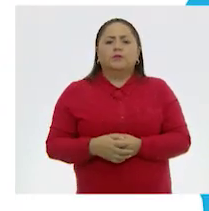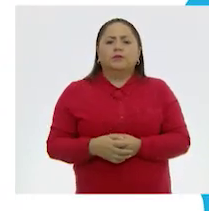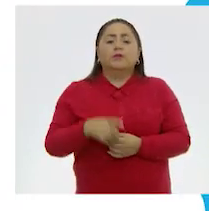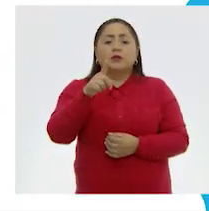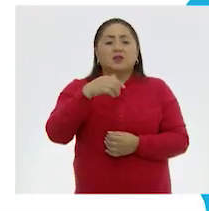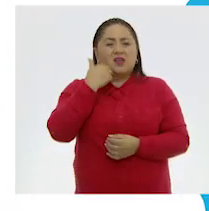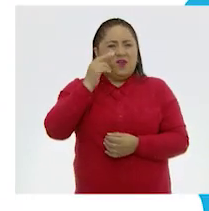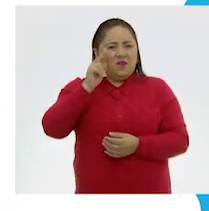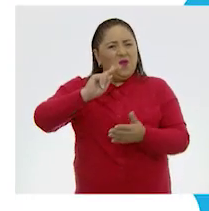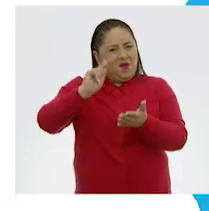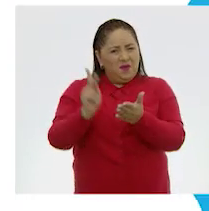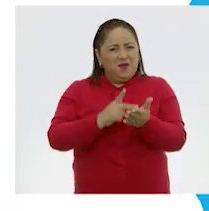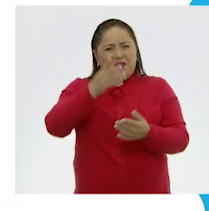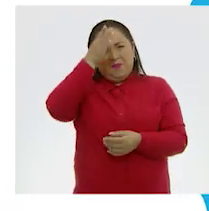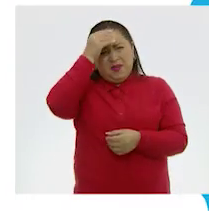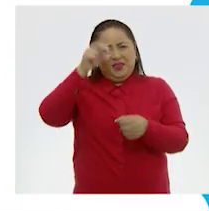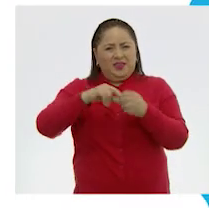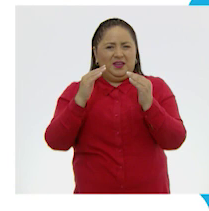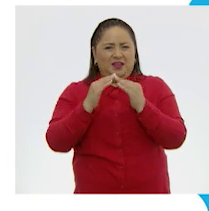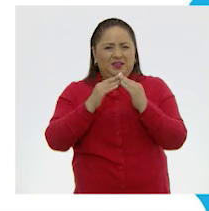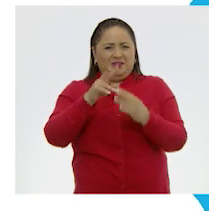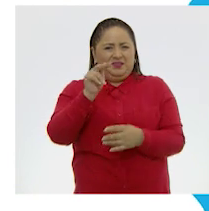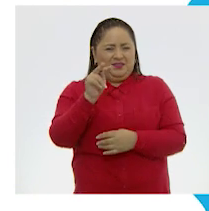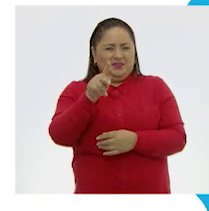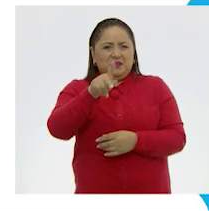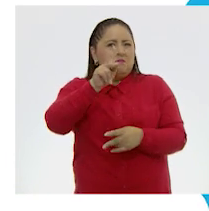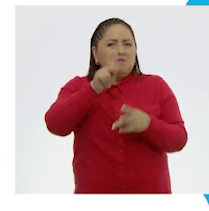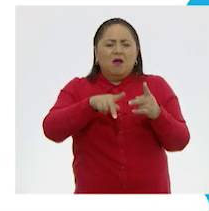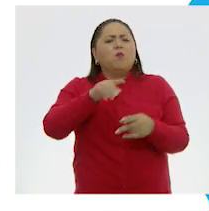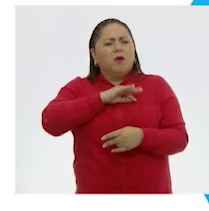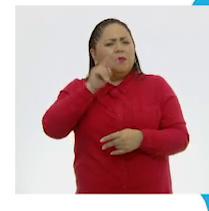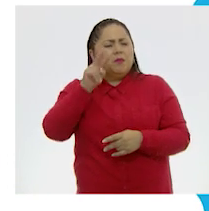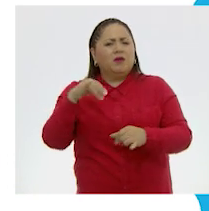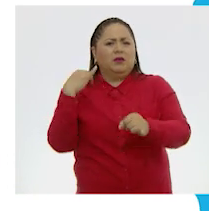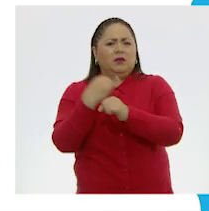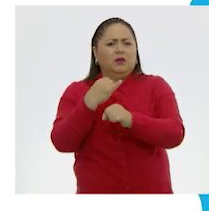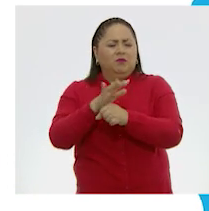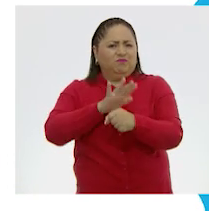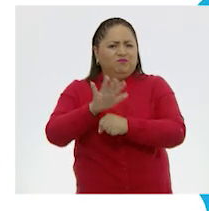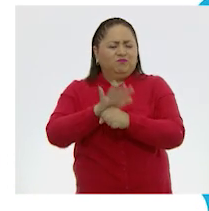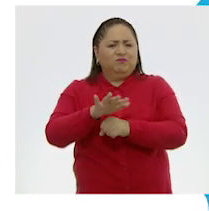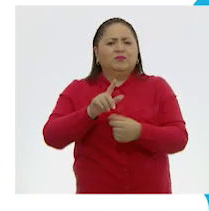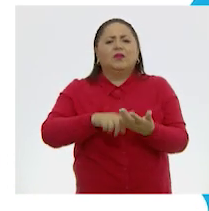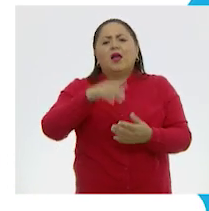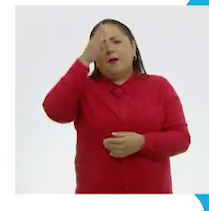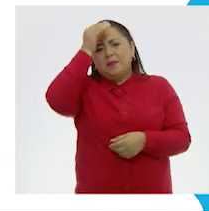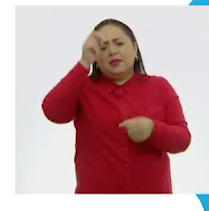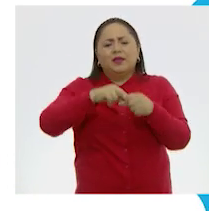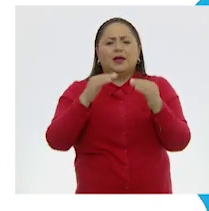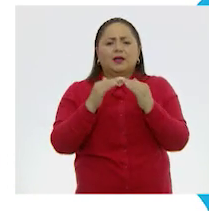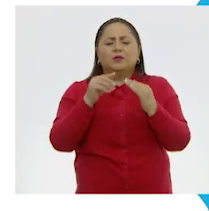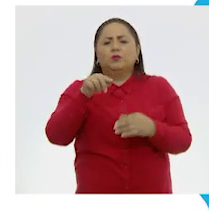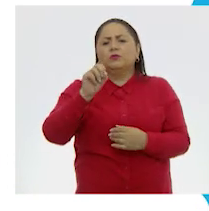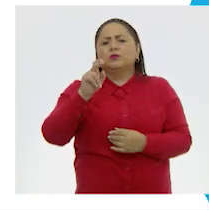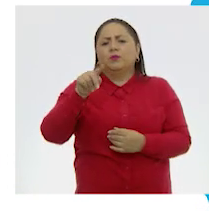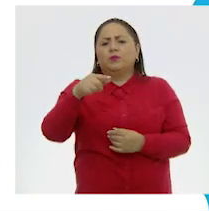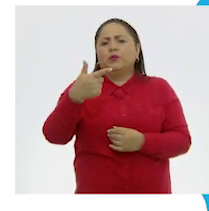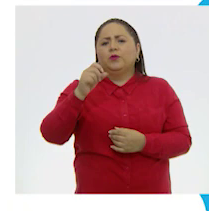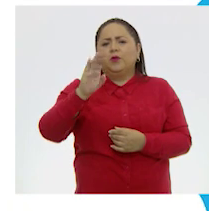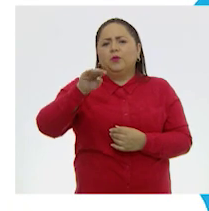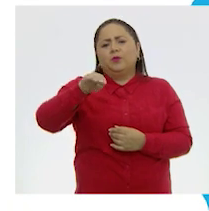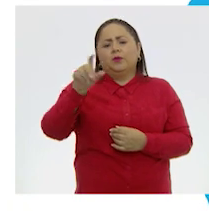Si quieres volver a ver los programas de Aprende en Casa 2, los puedes encontrar en la siguiente liga. Aprende-en-casa